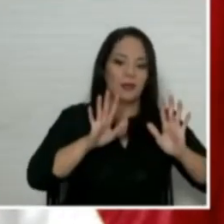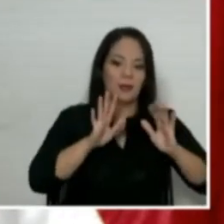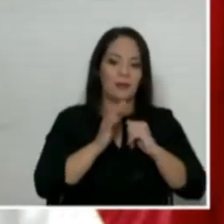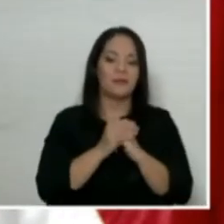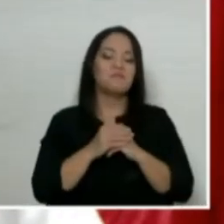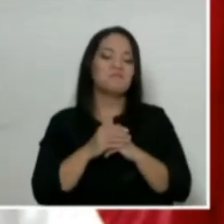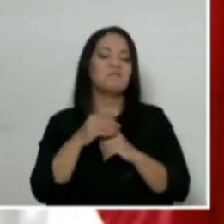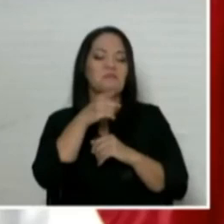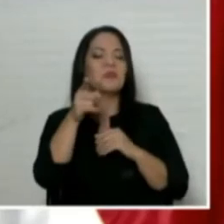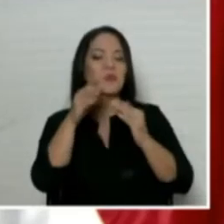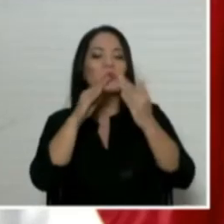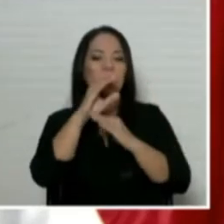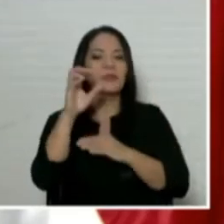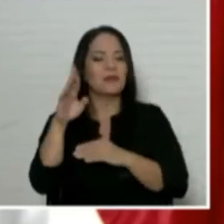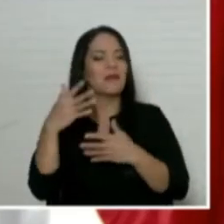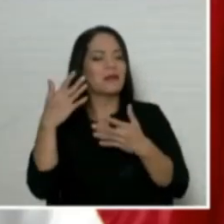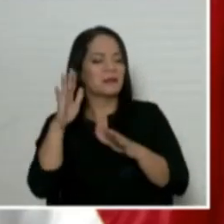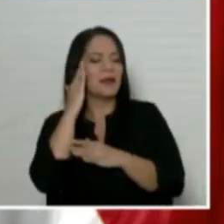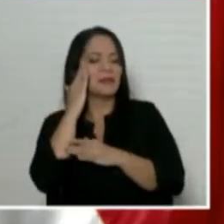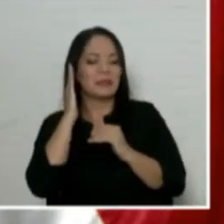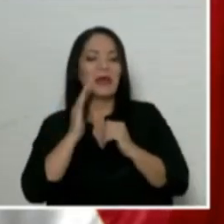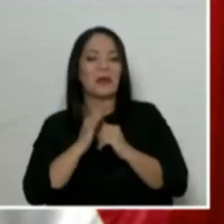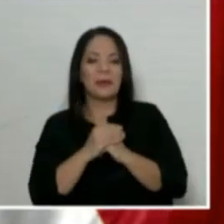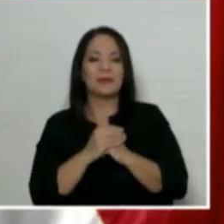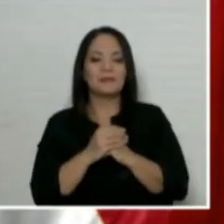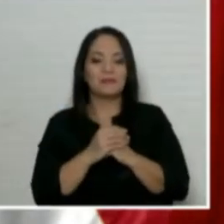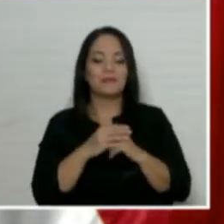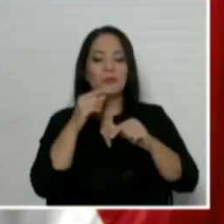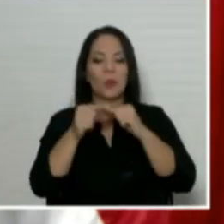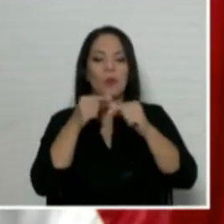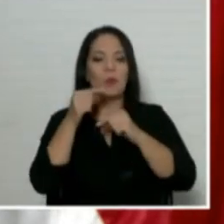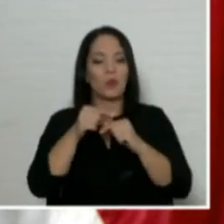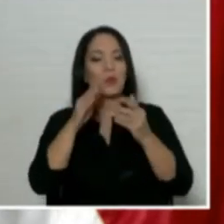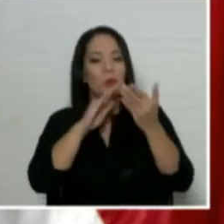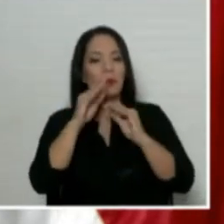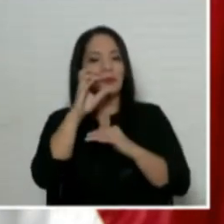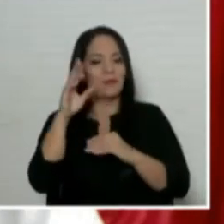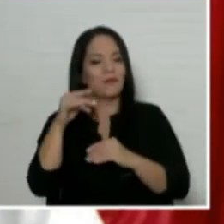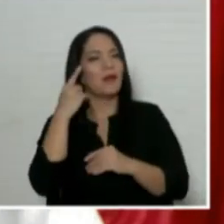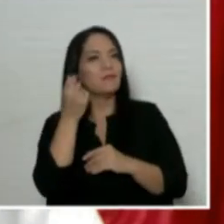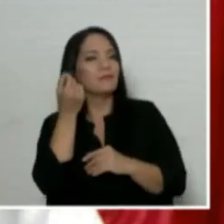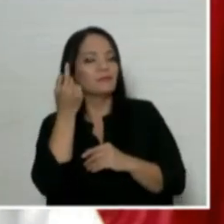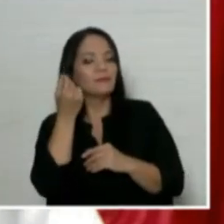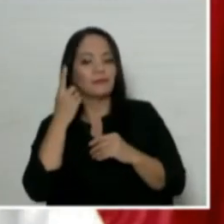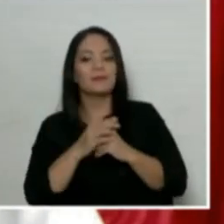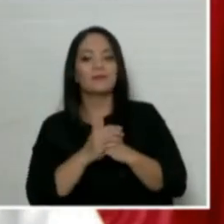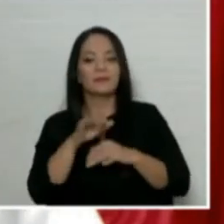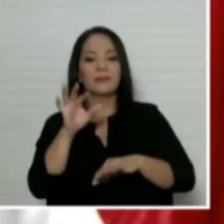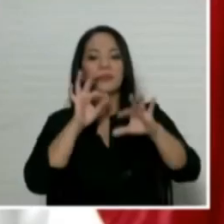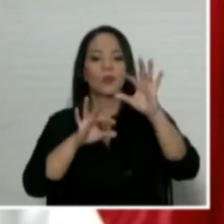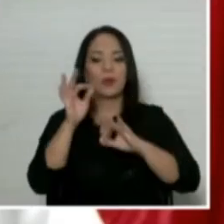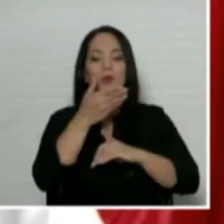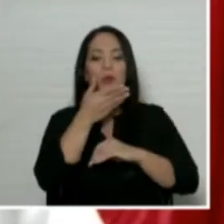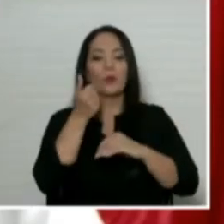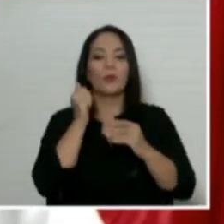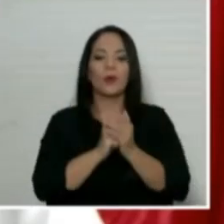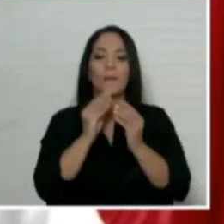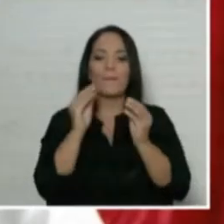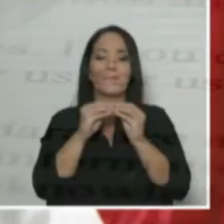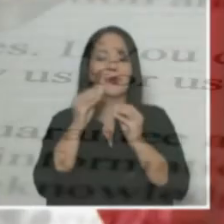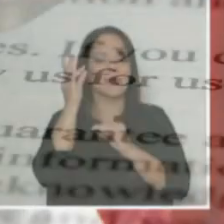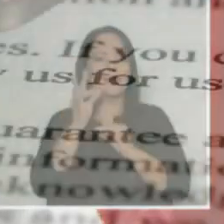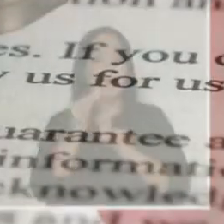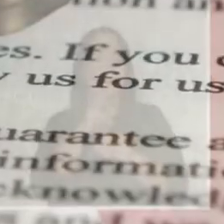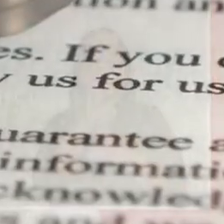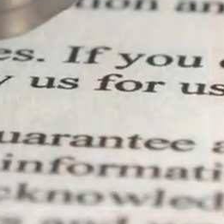yo creo que Pablo Costa Rica ya se ha ido acomodando. A la realidad y escogerá lo que a ellos les parezca más creíble. Muchas